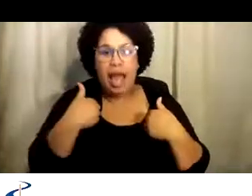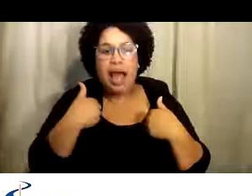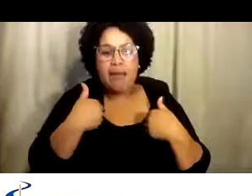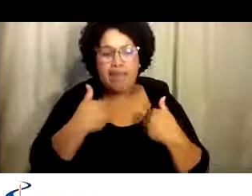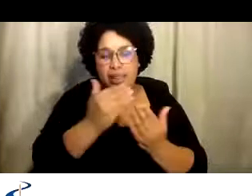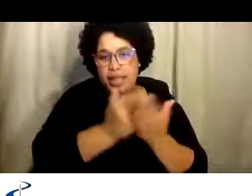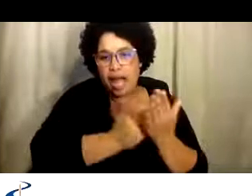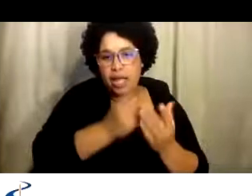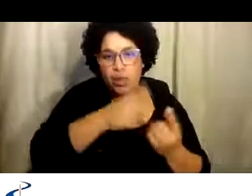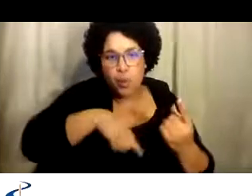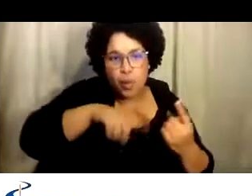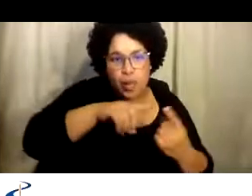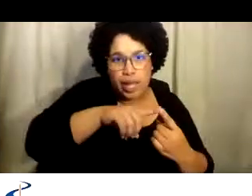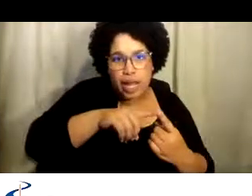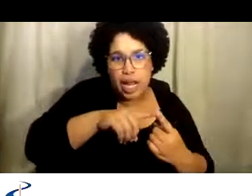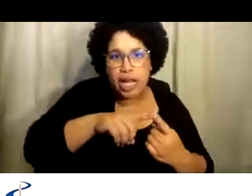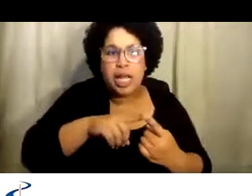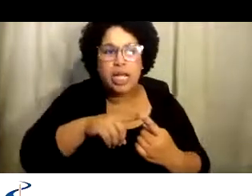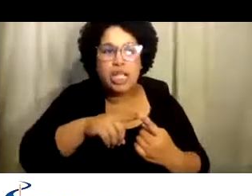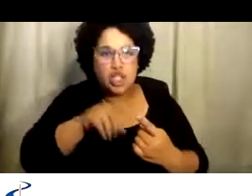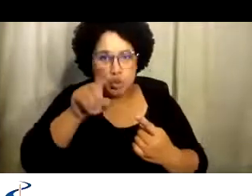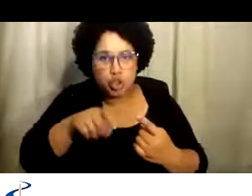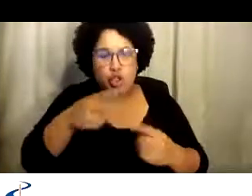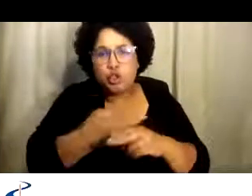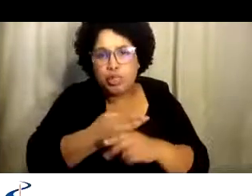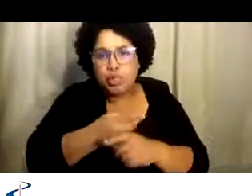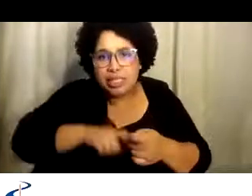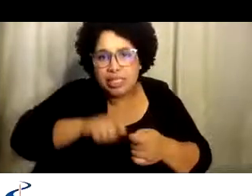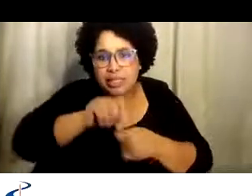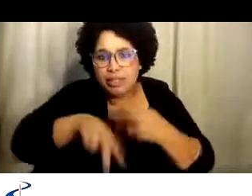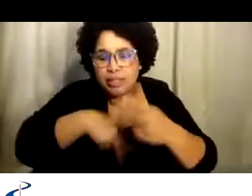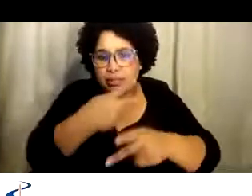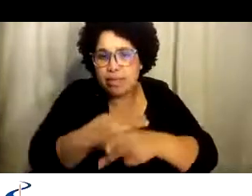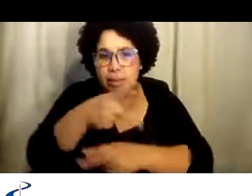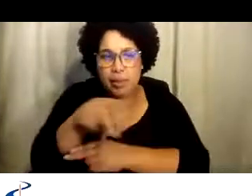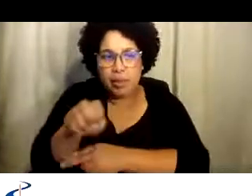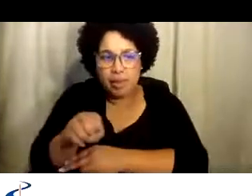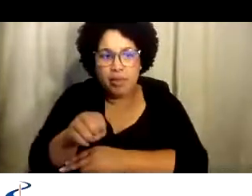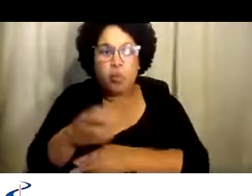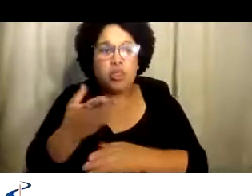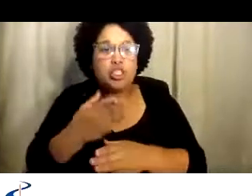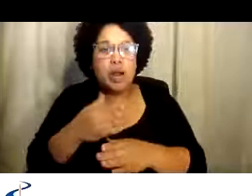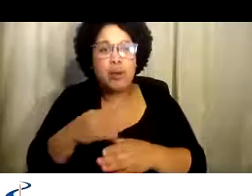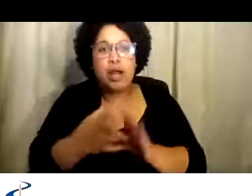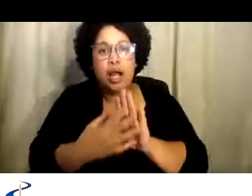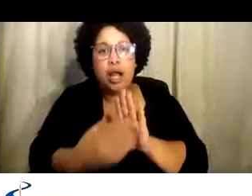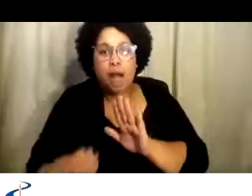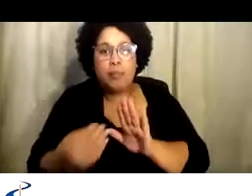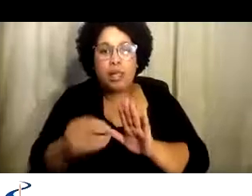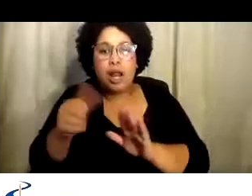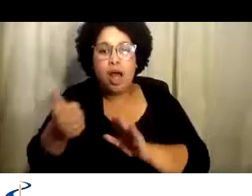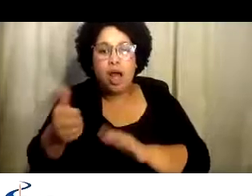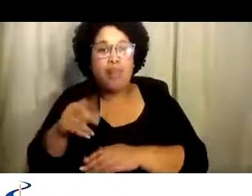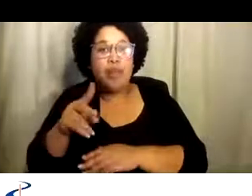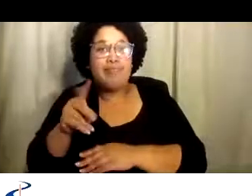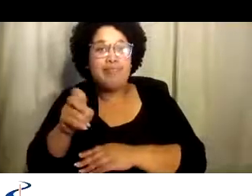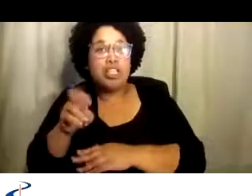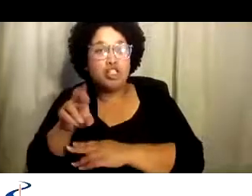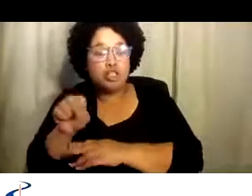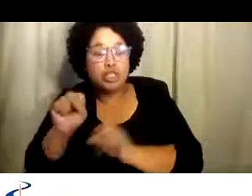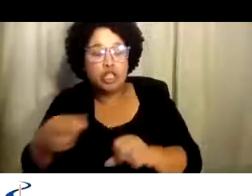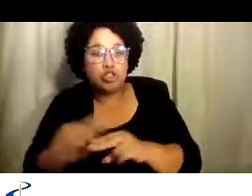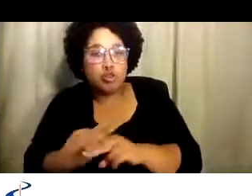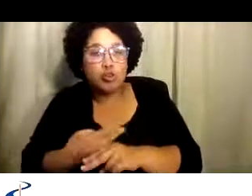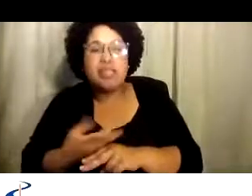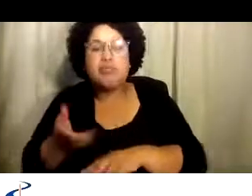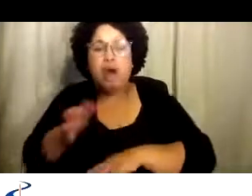guía de qué decisión para tomar decisiones en la guía que le ayude a determinar si debería o no